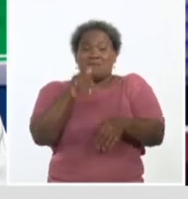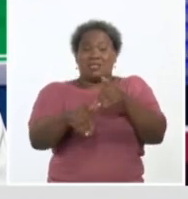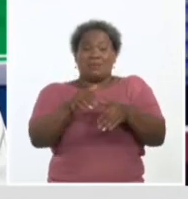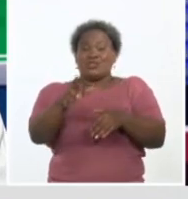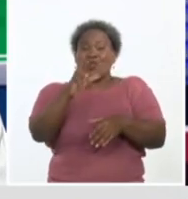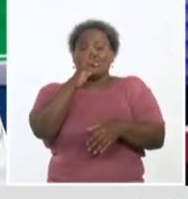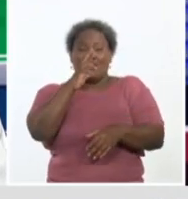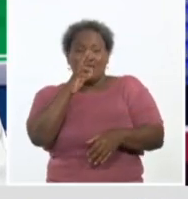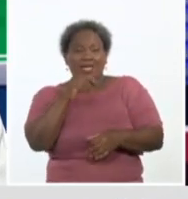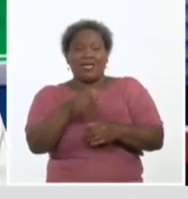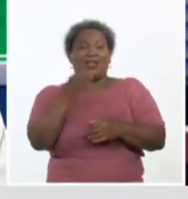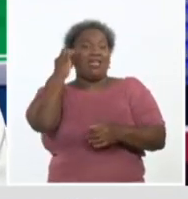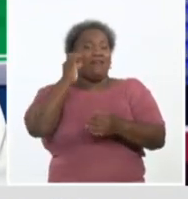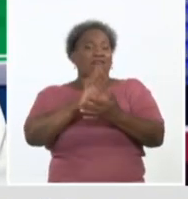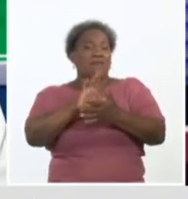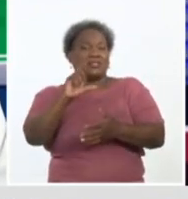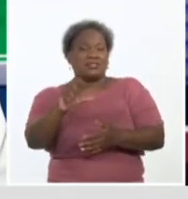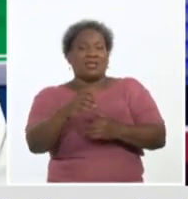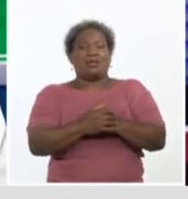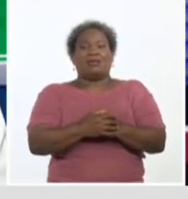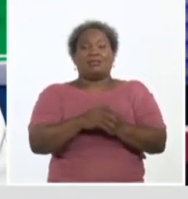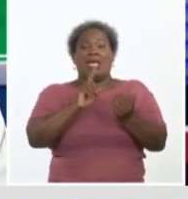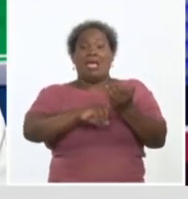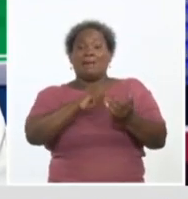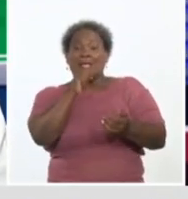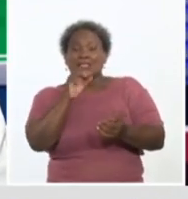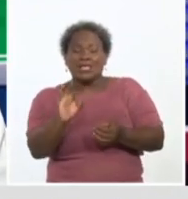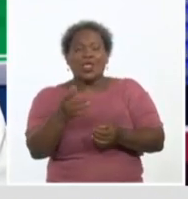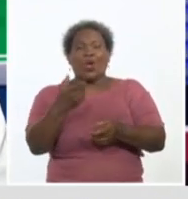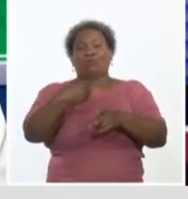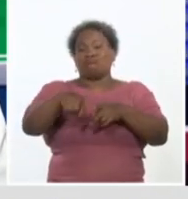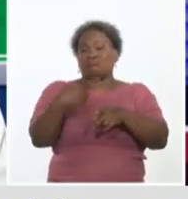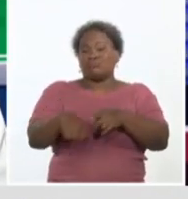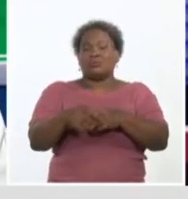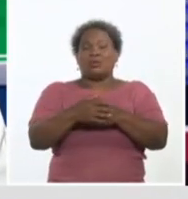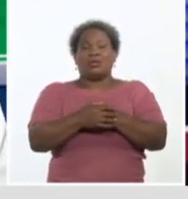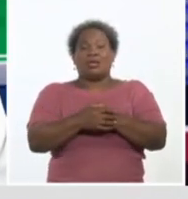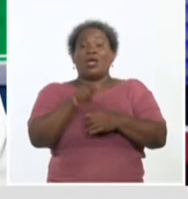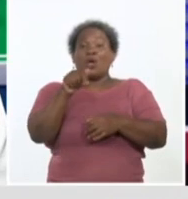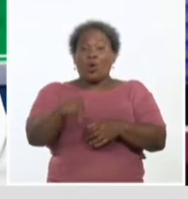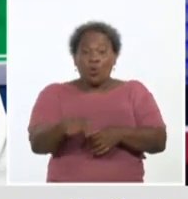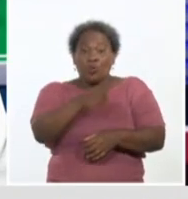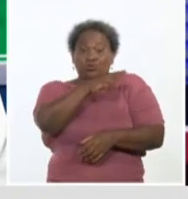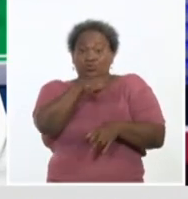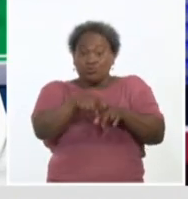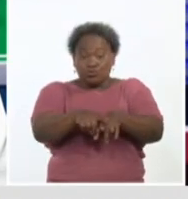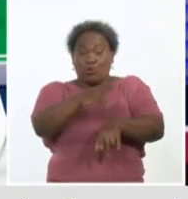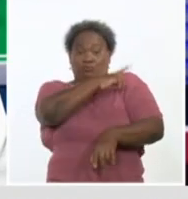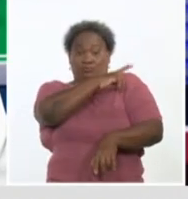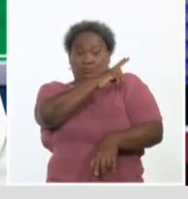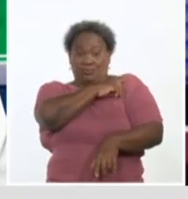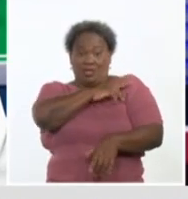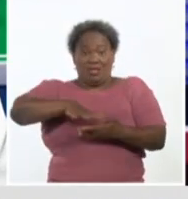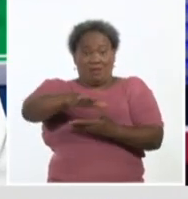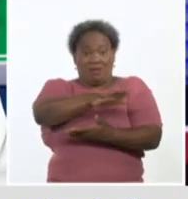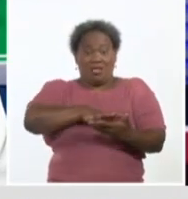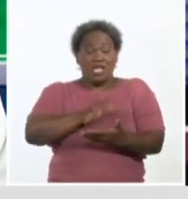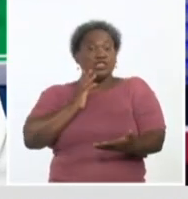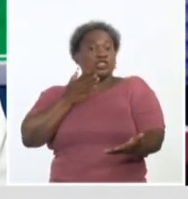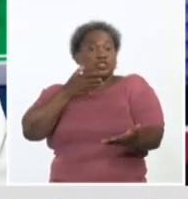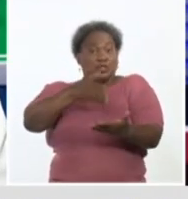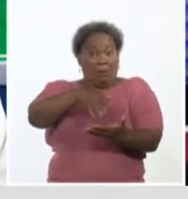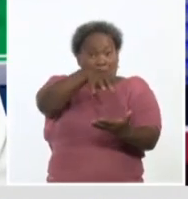federación, de las organizaciones, el apoyo de los organismos con las autoridades de los territorios. Y llegábamos a un vacunatorio